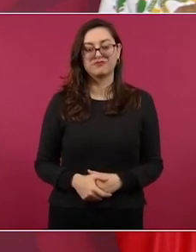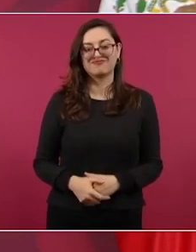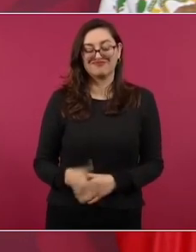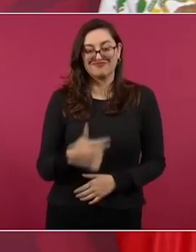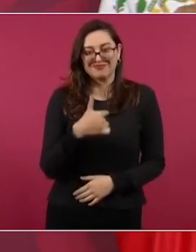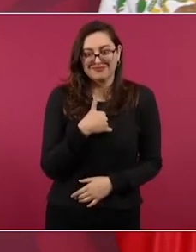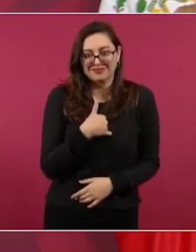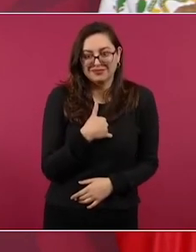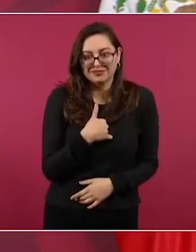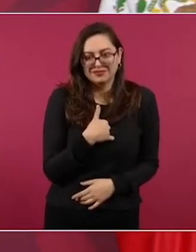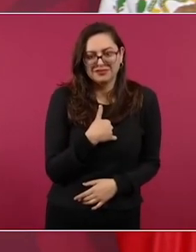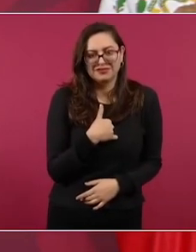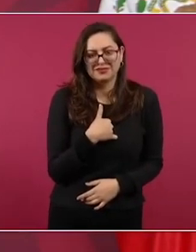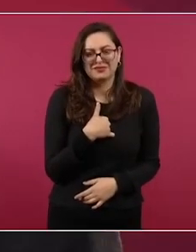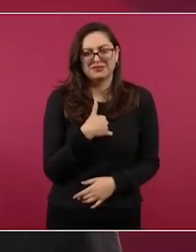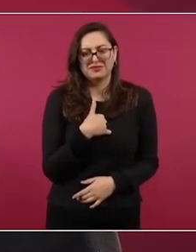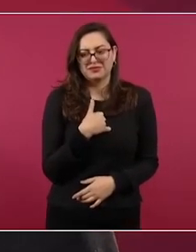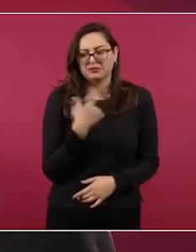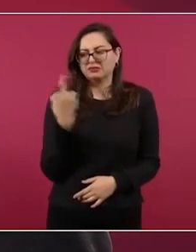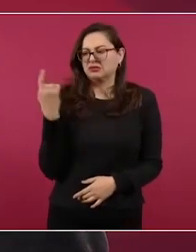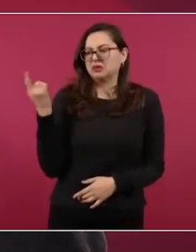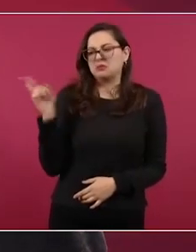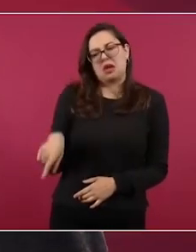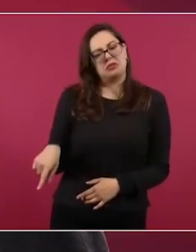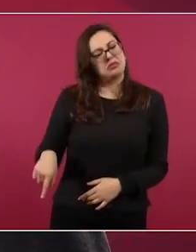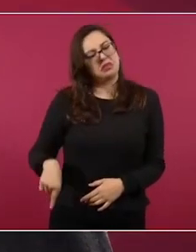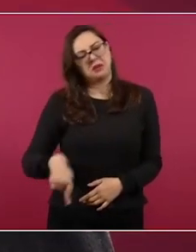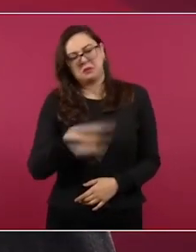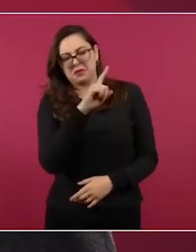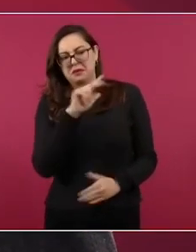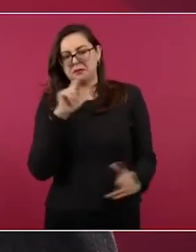a mandar a matar a nadie.